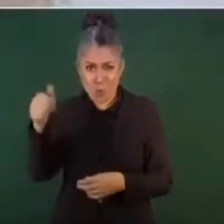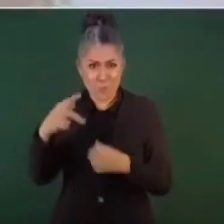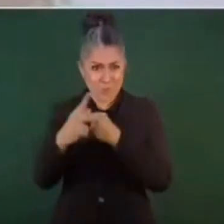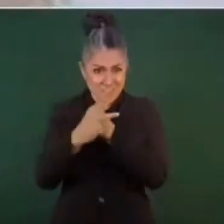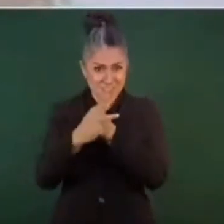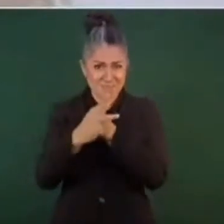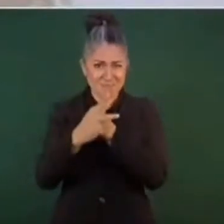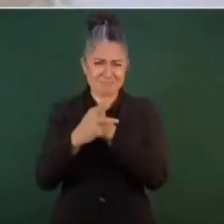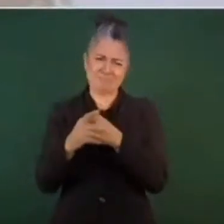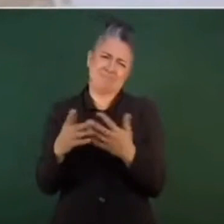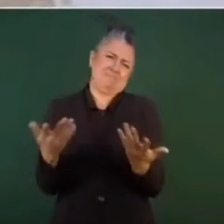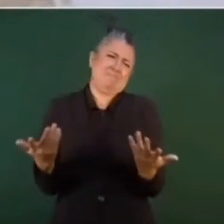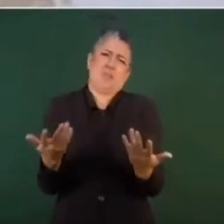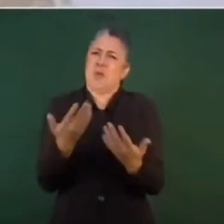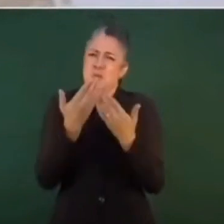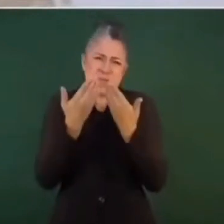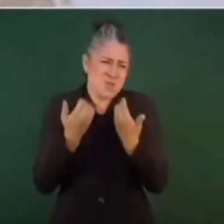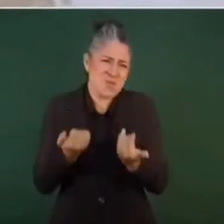en ningún lado